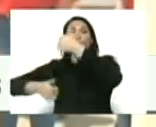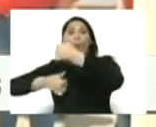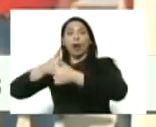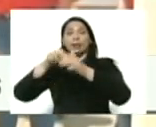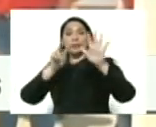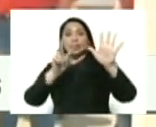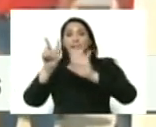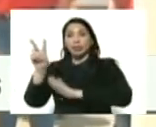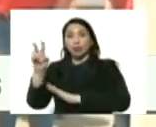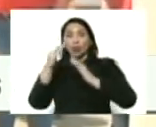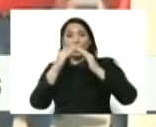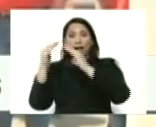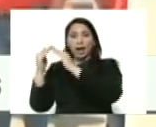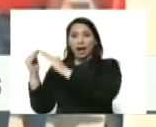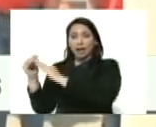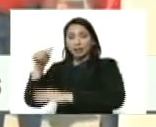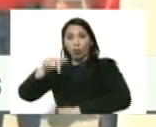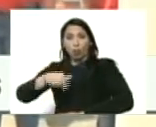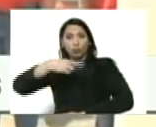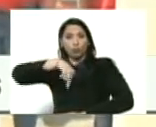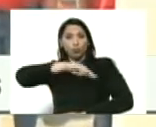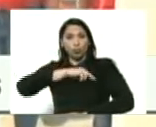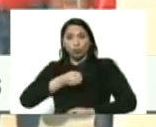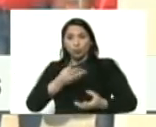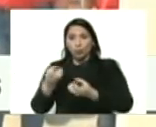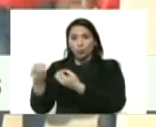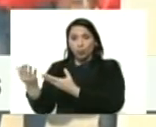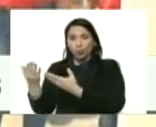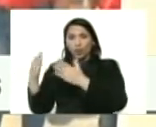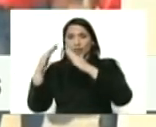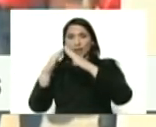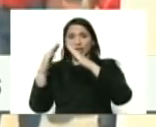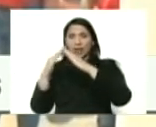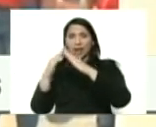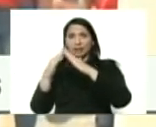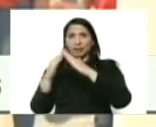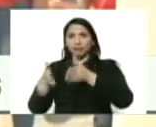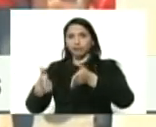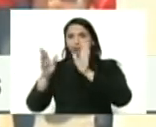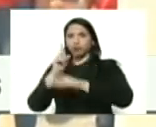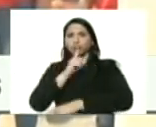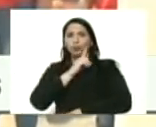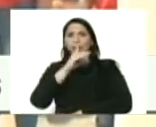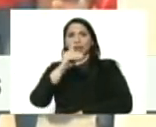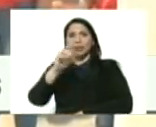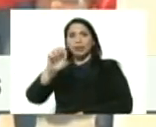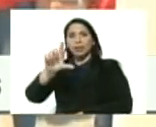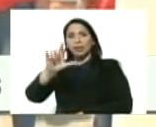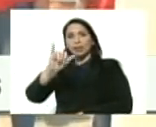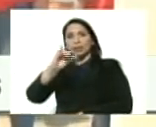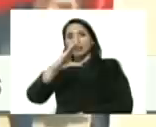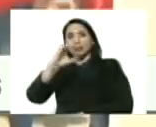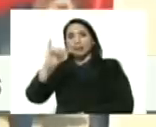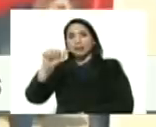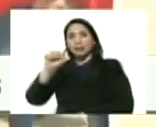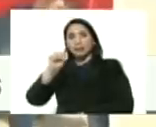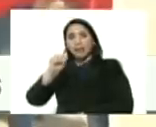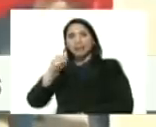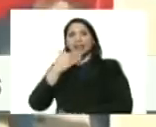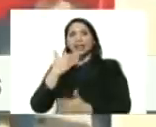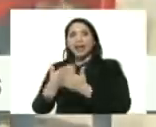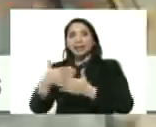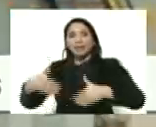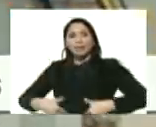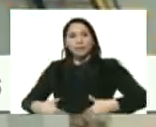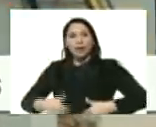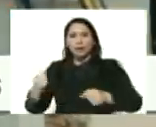72 viviendas que hoy entregamos en la urbanización Las Delicias, gracias al esfuerzo, al trabajo de todo el equipo